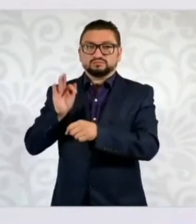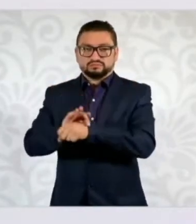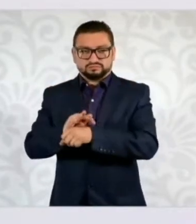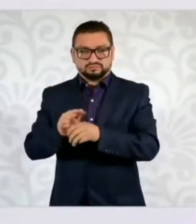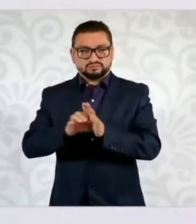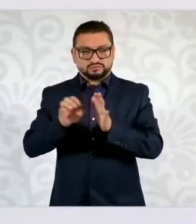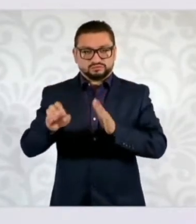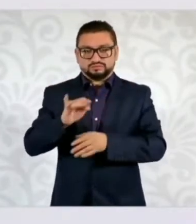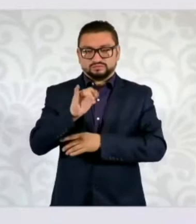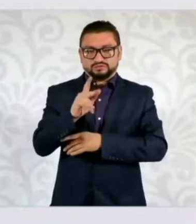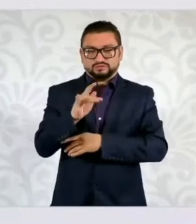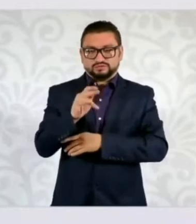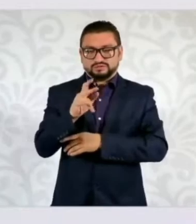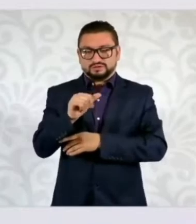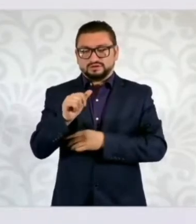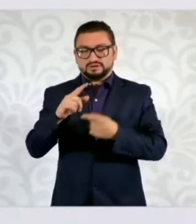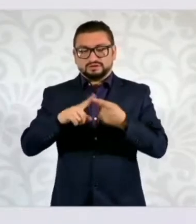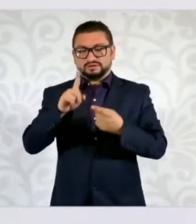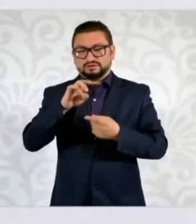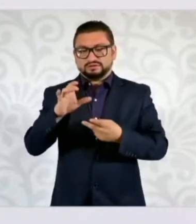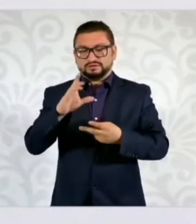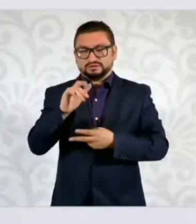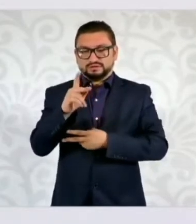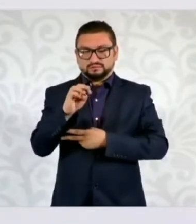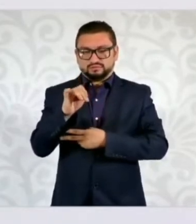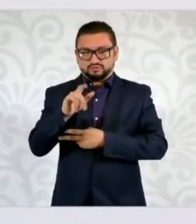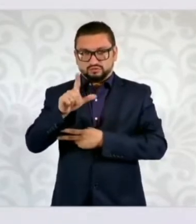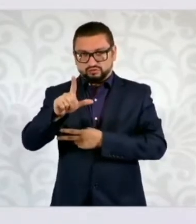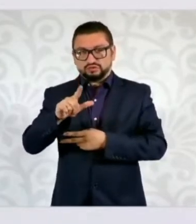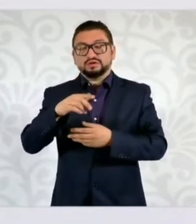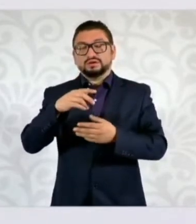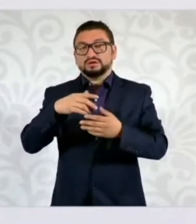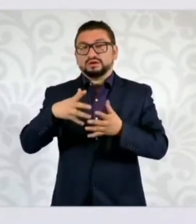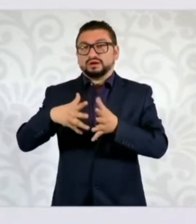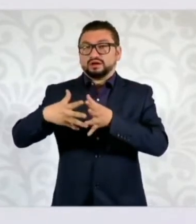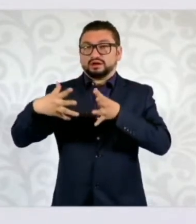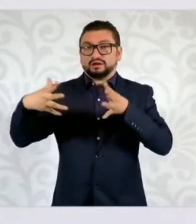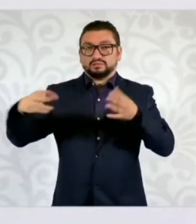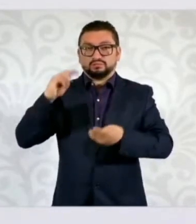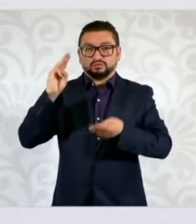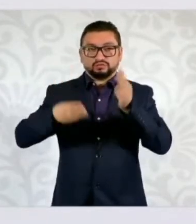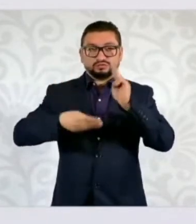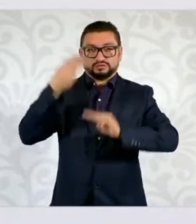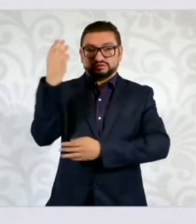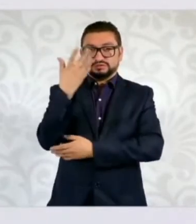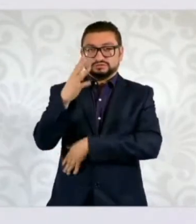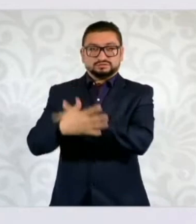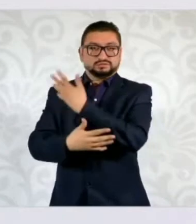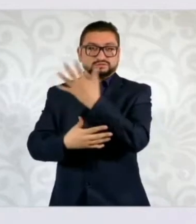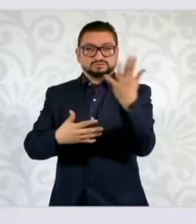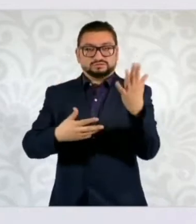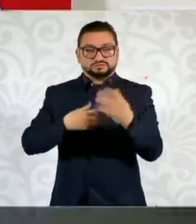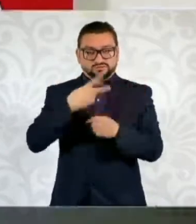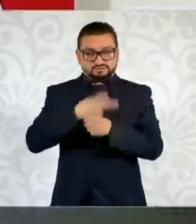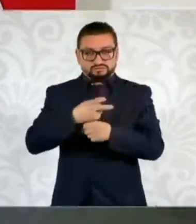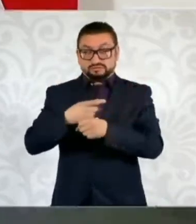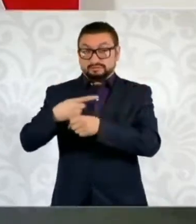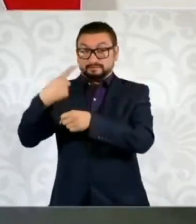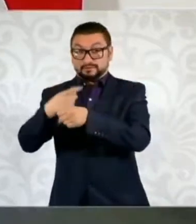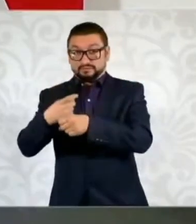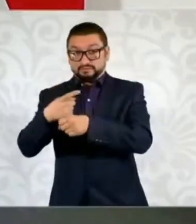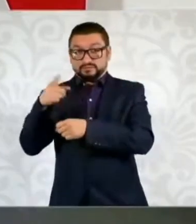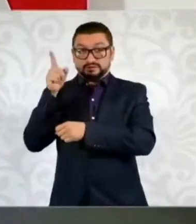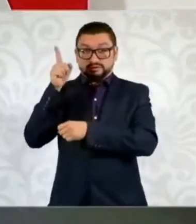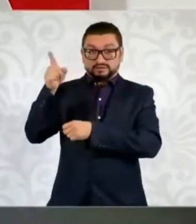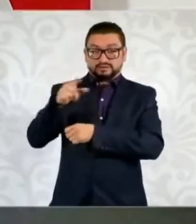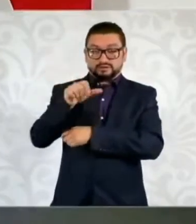reserva de la biosfera de Calakmul ya es la segunda reserva mundial de selva baja después del Amazonas,